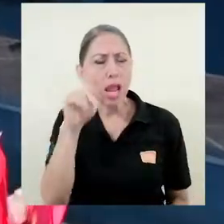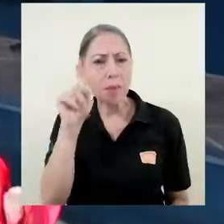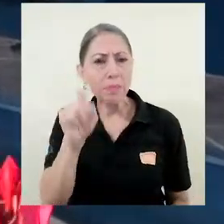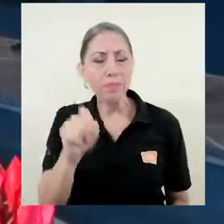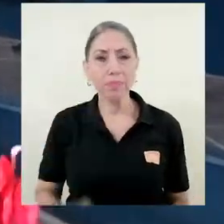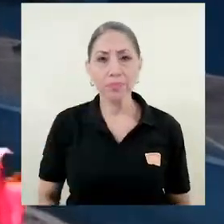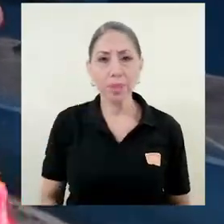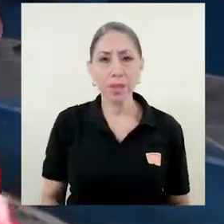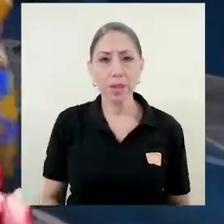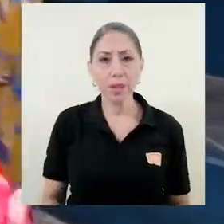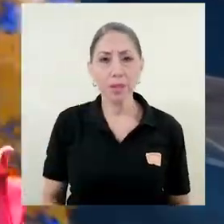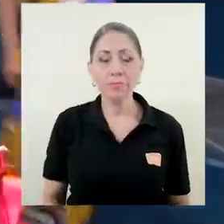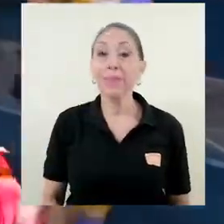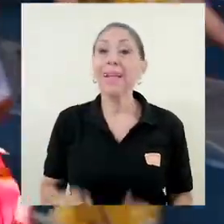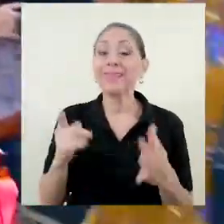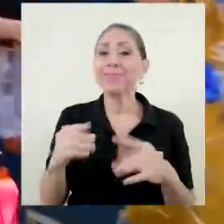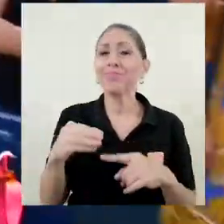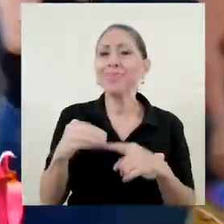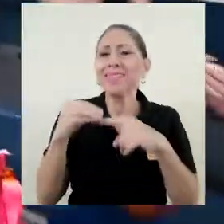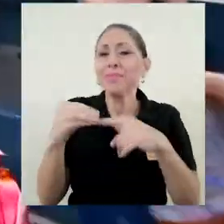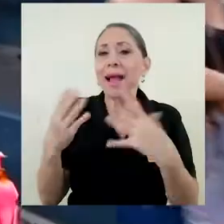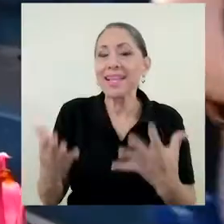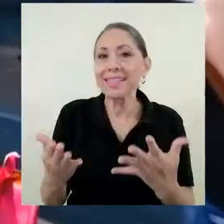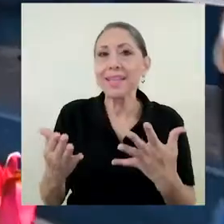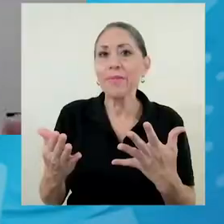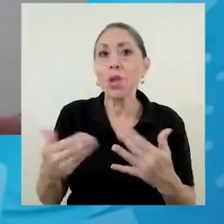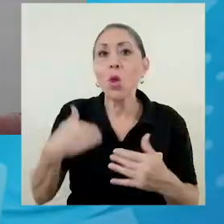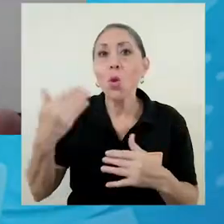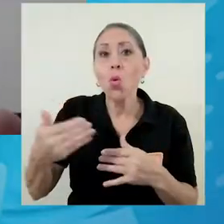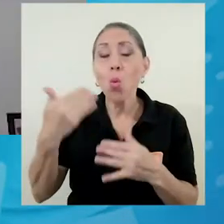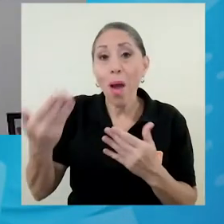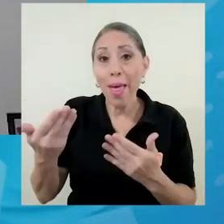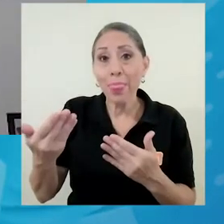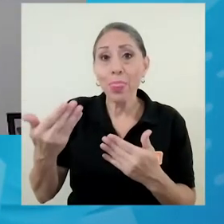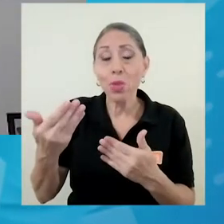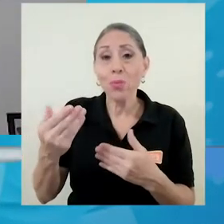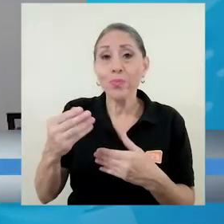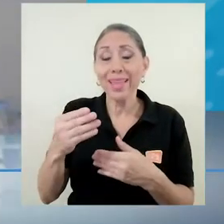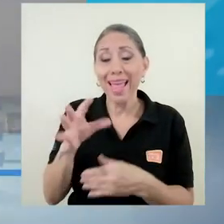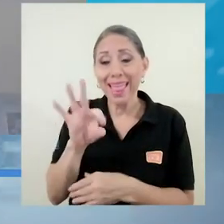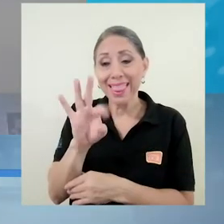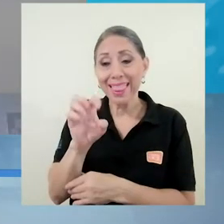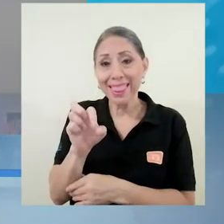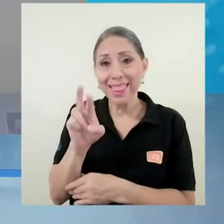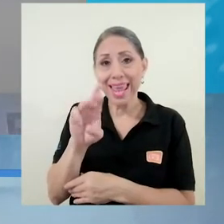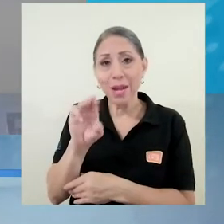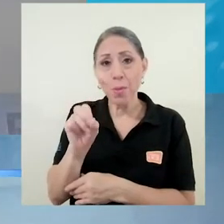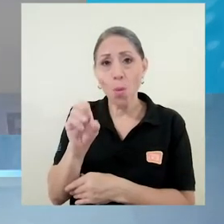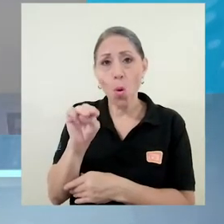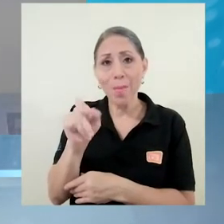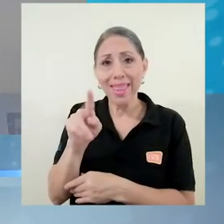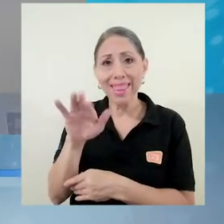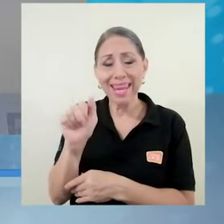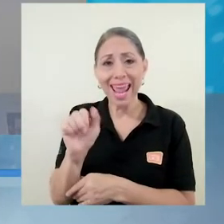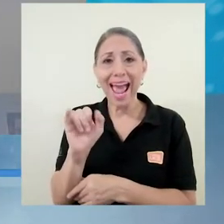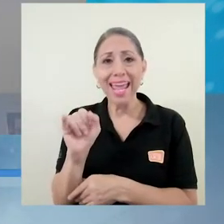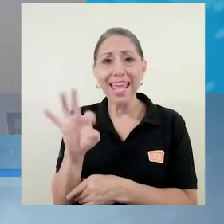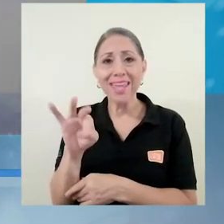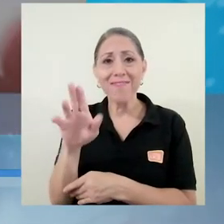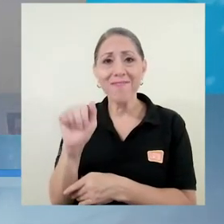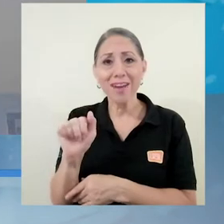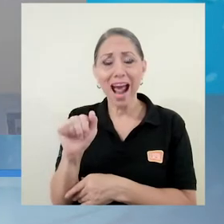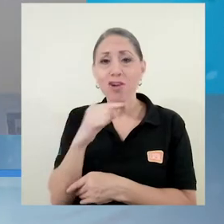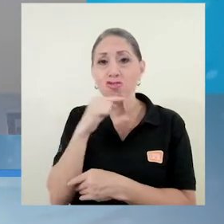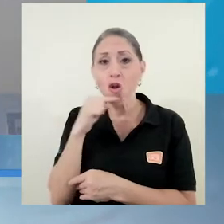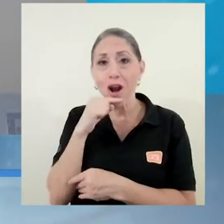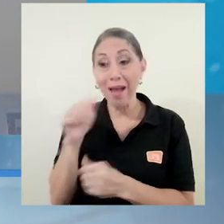por qué? El detalle principal es que al medirlo mediante la termometría infrarroja con estos